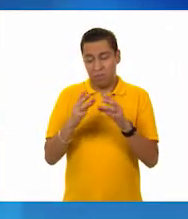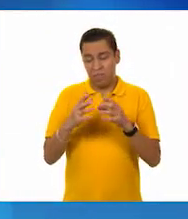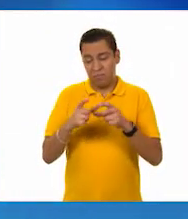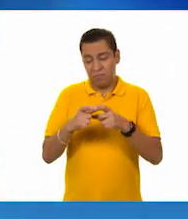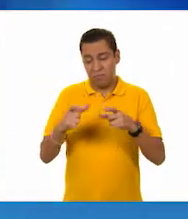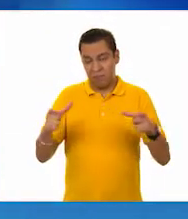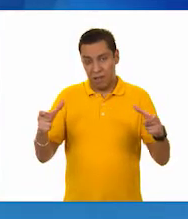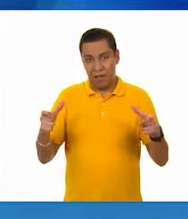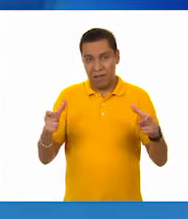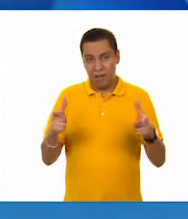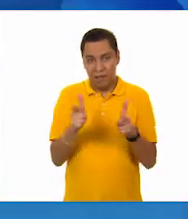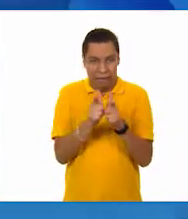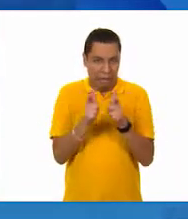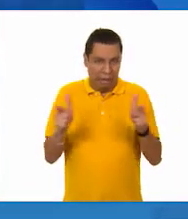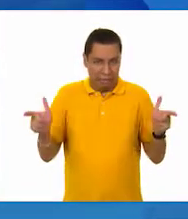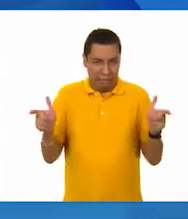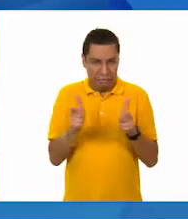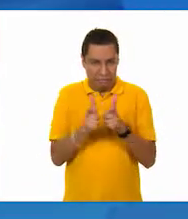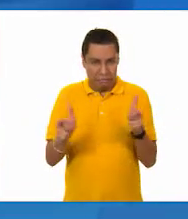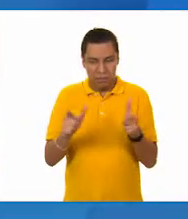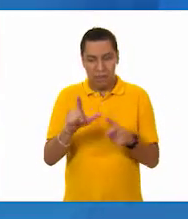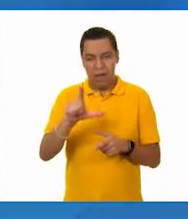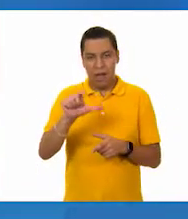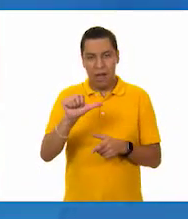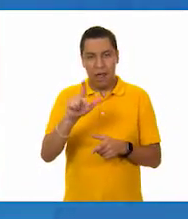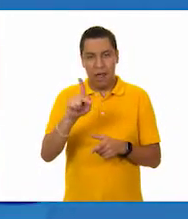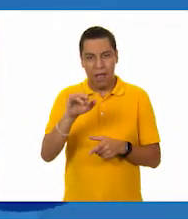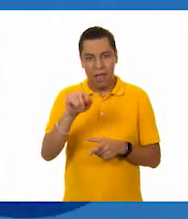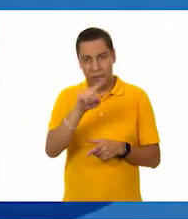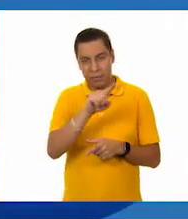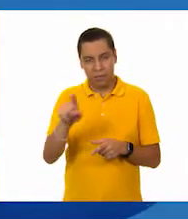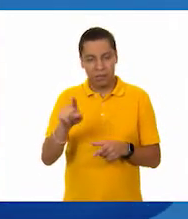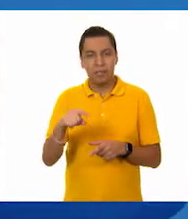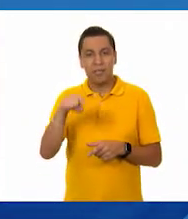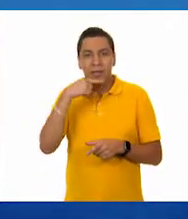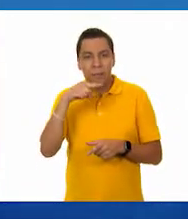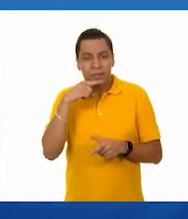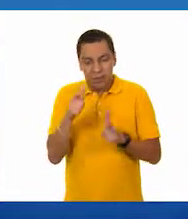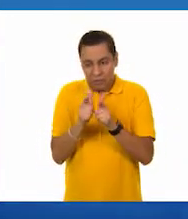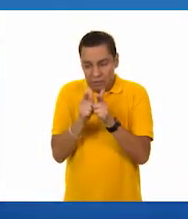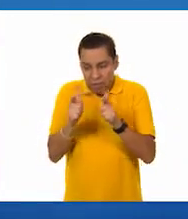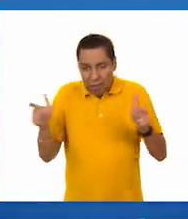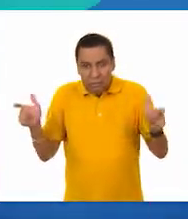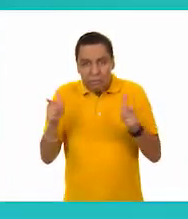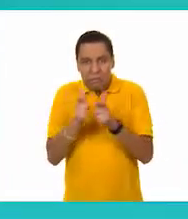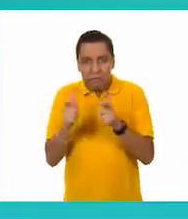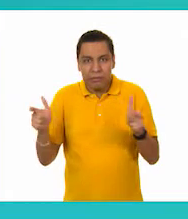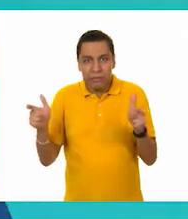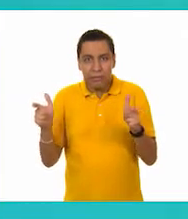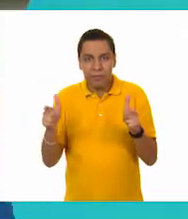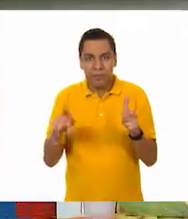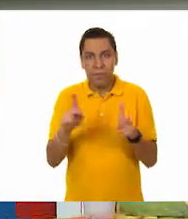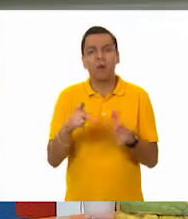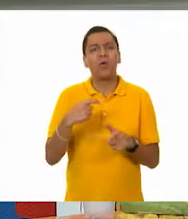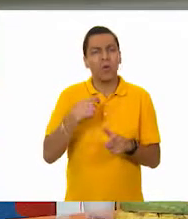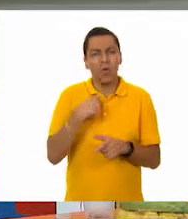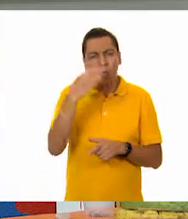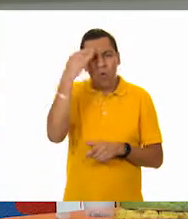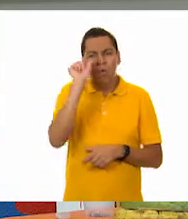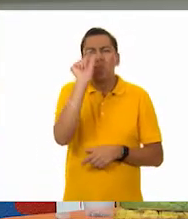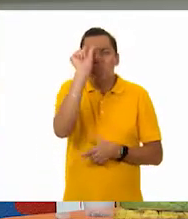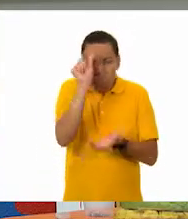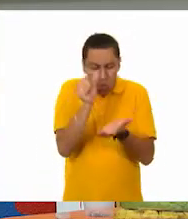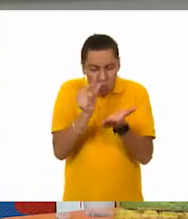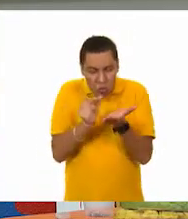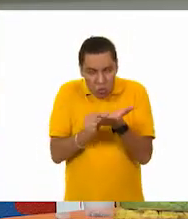sea un poquito más grande. Y el tamaño, en este caso también, de nuestro tornillo es pequeño. Pero yo conozco tornillos que son muy pequeños, pero